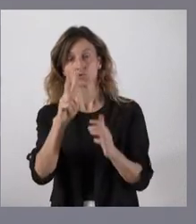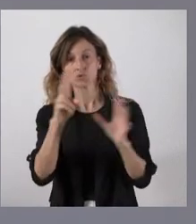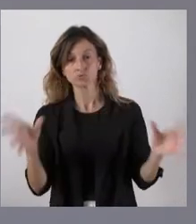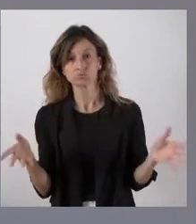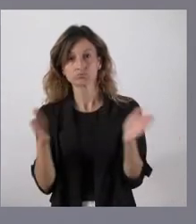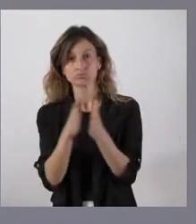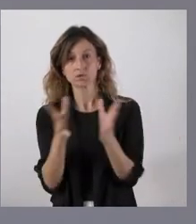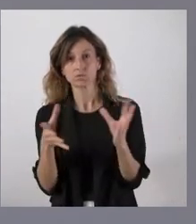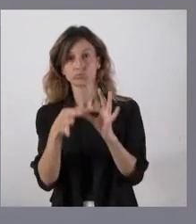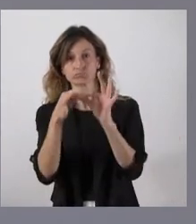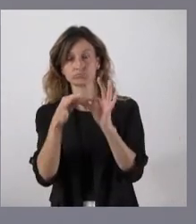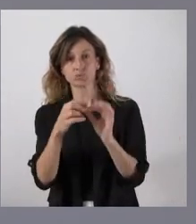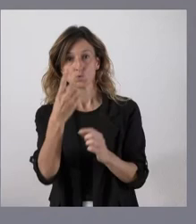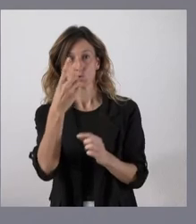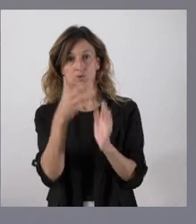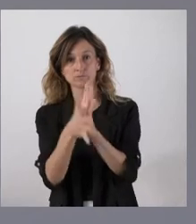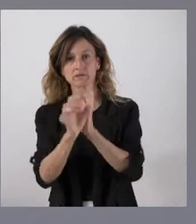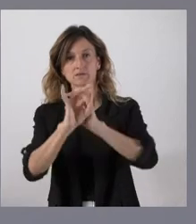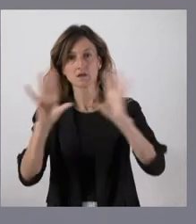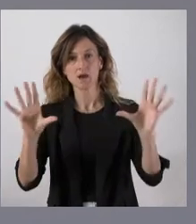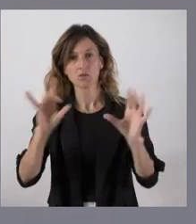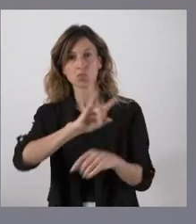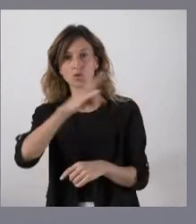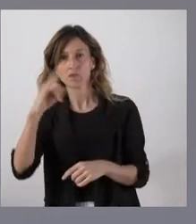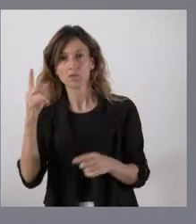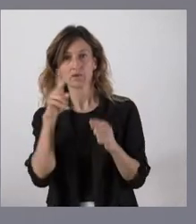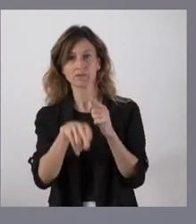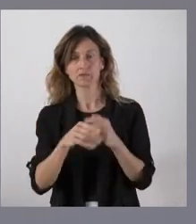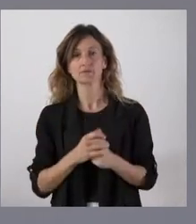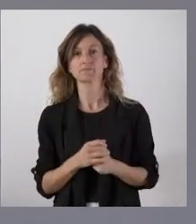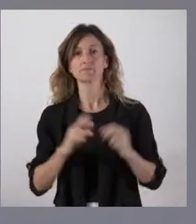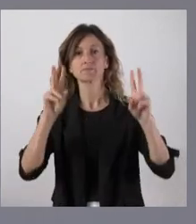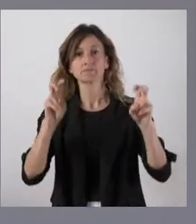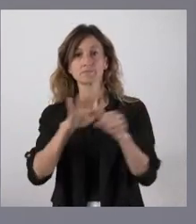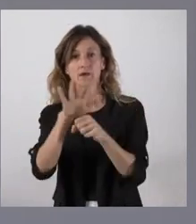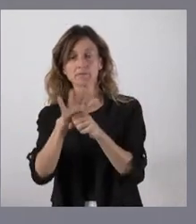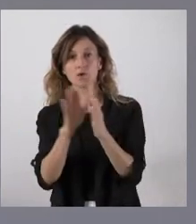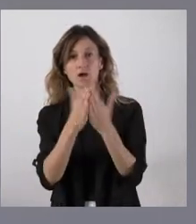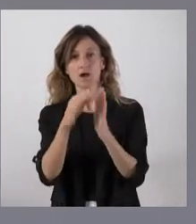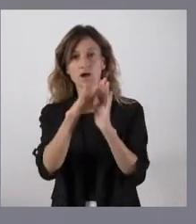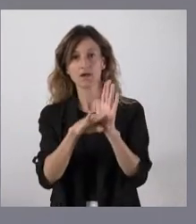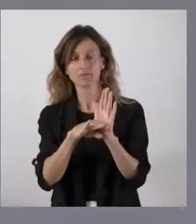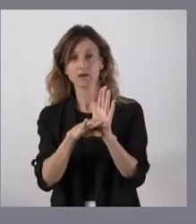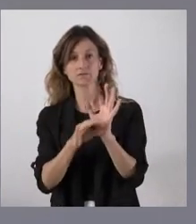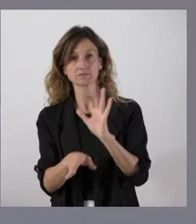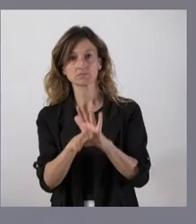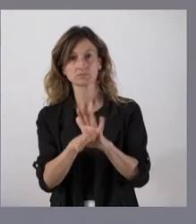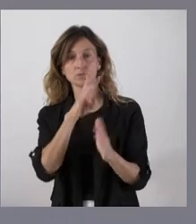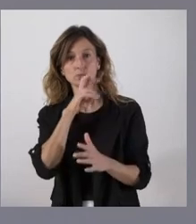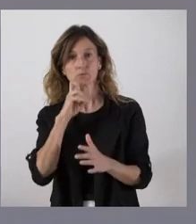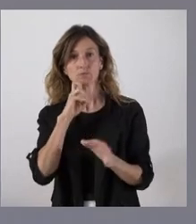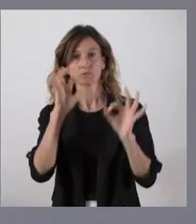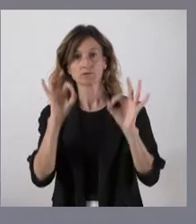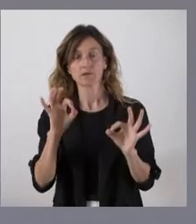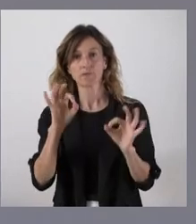uno solo para darle más claridad y para evitar duplicidades. En el ámbito de las agendas se van a seguir manteniendo las agendas